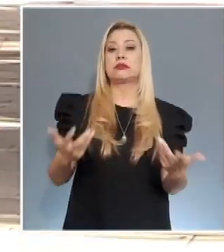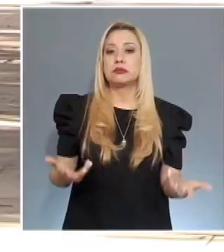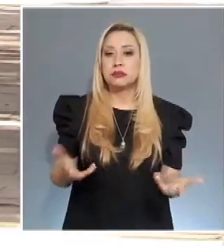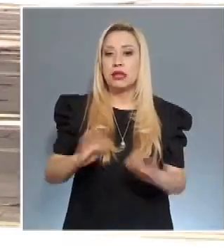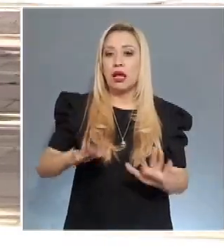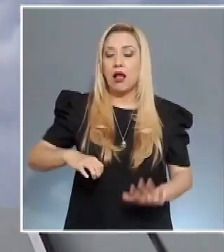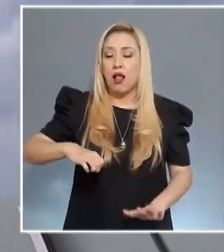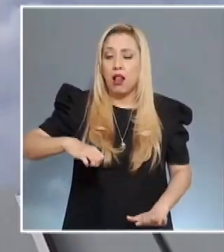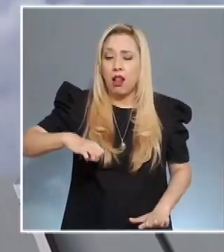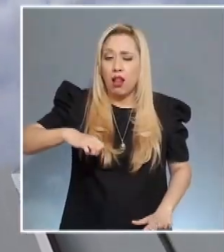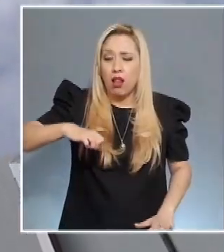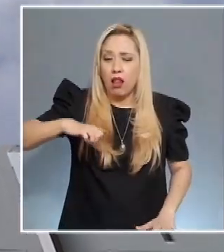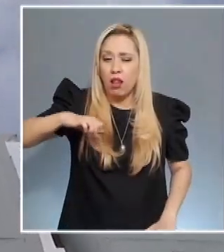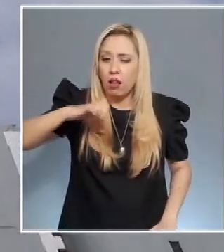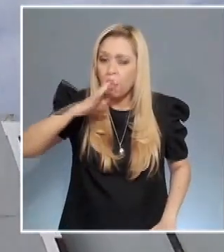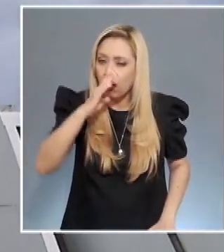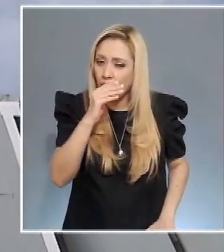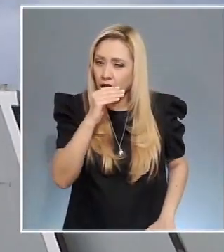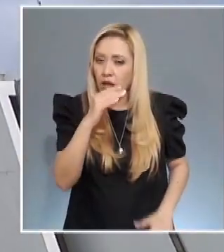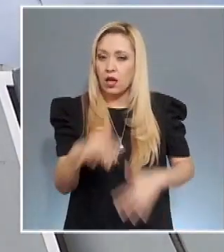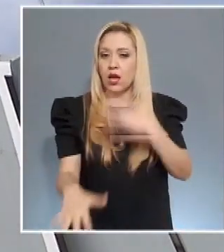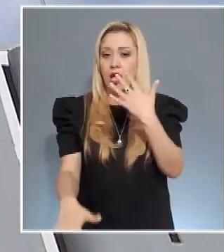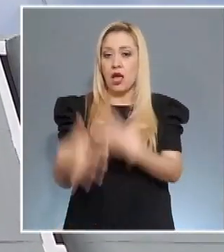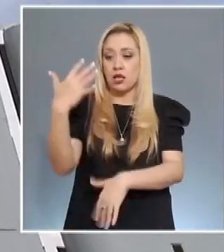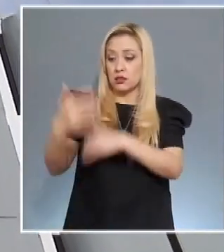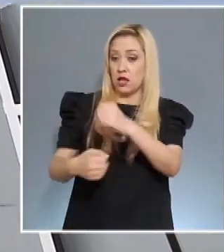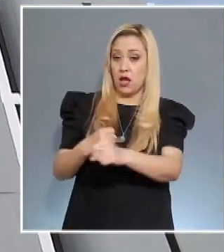15 años de servicio. Poder Informativo, Mario López Peña.